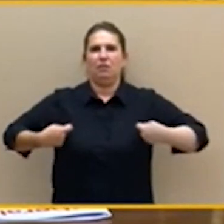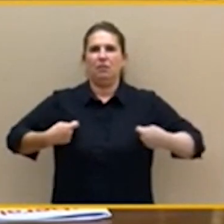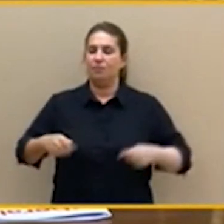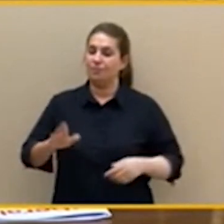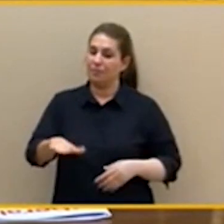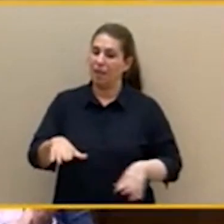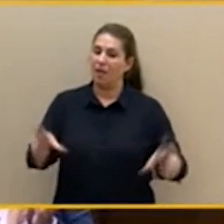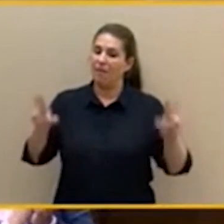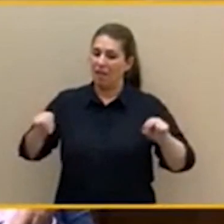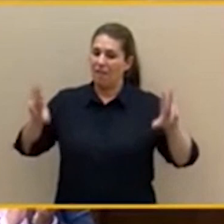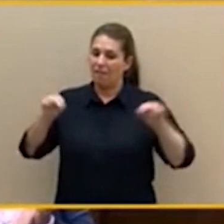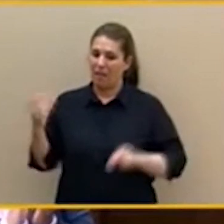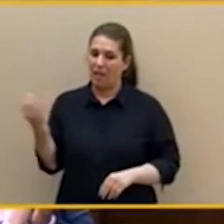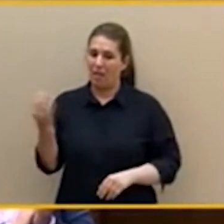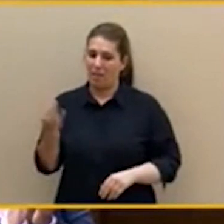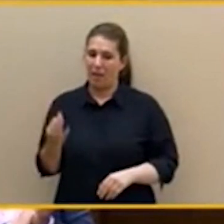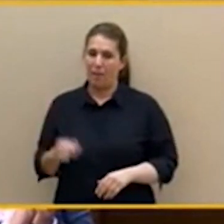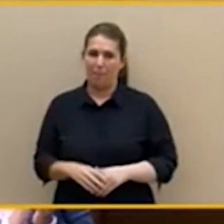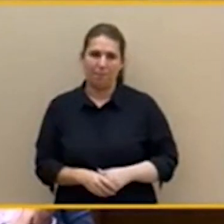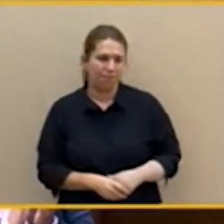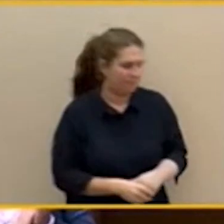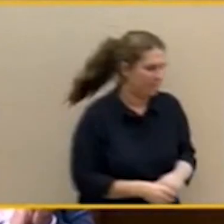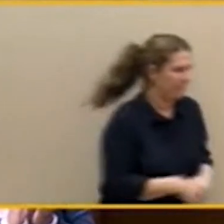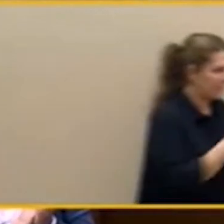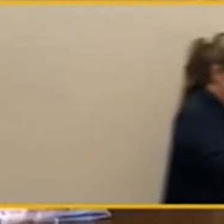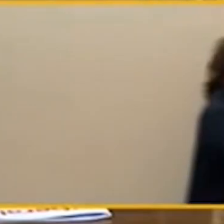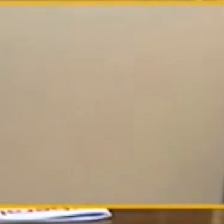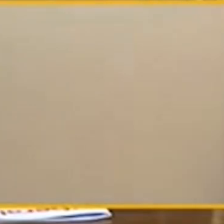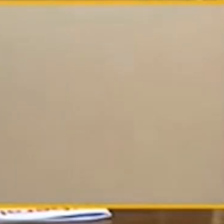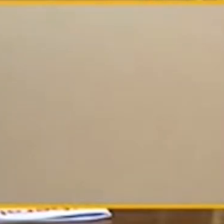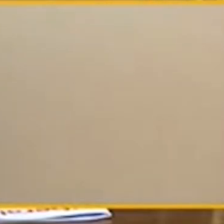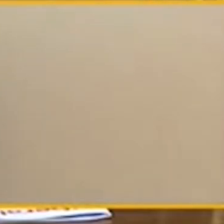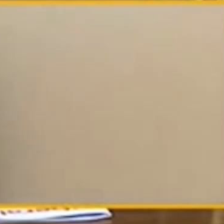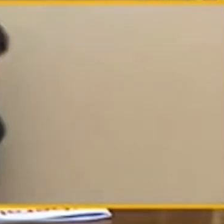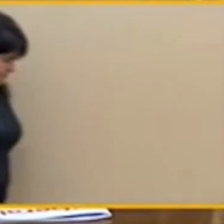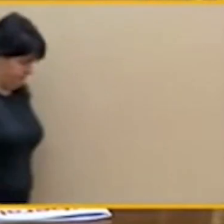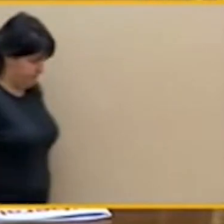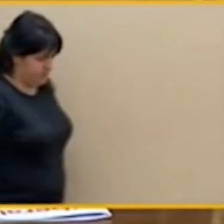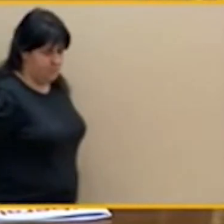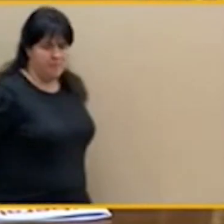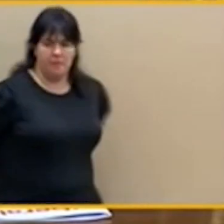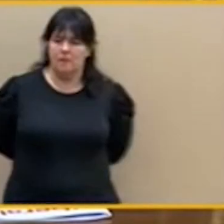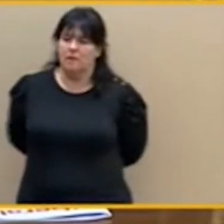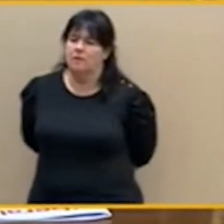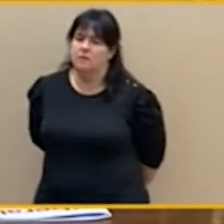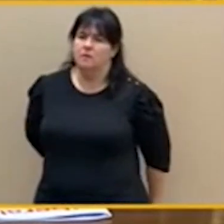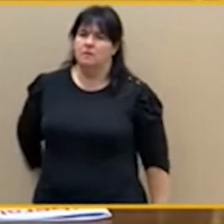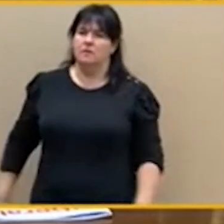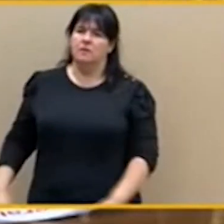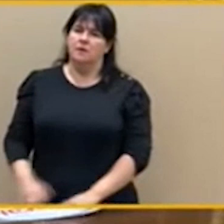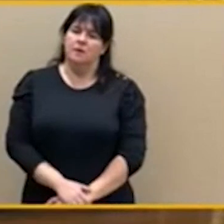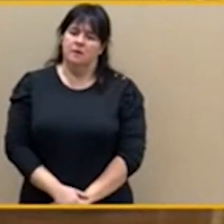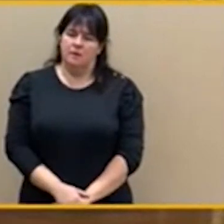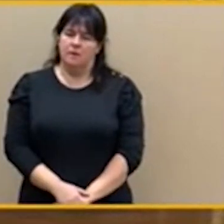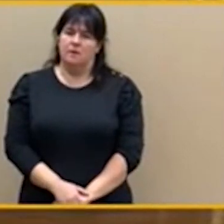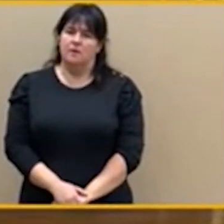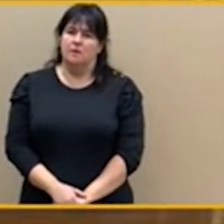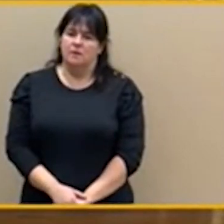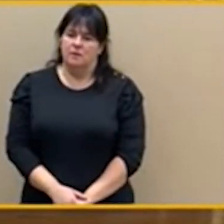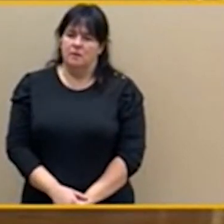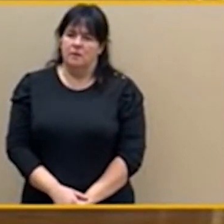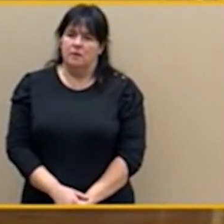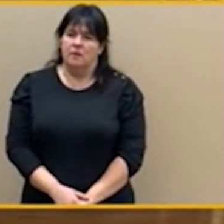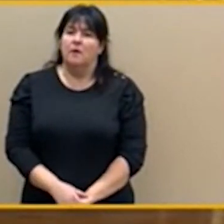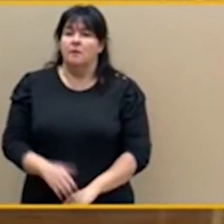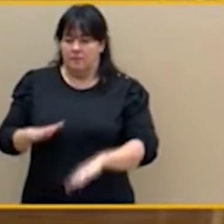y a cabo, señor presidente, usted sabe, señora ministra, que nosotros sabemos negociar presupuestos. Usted sabe,